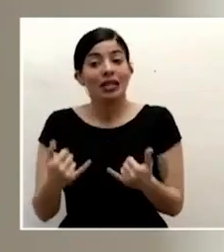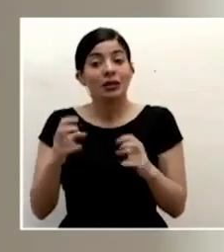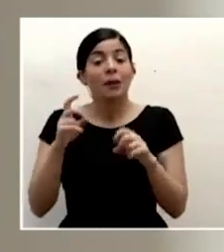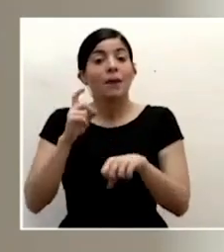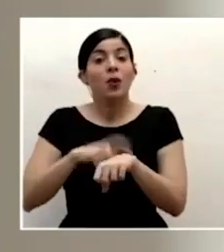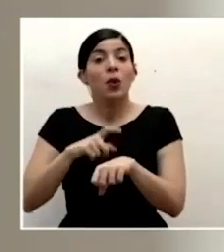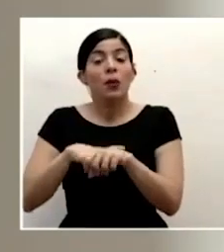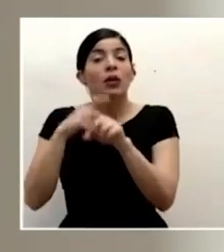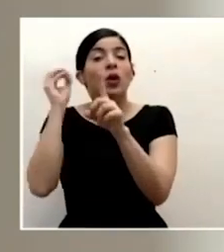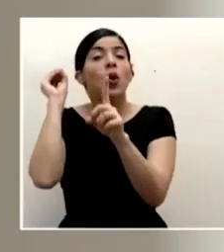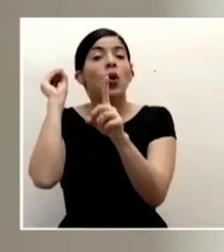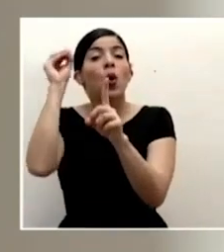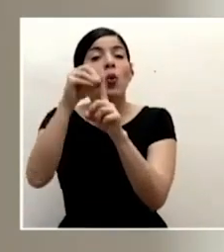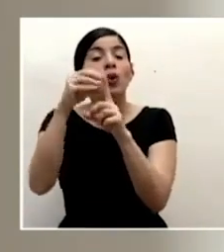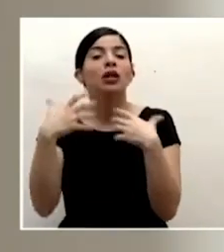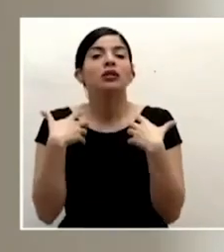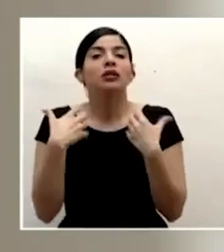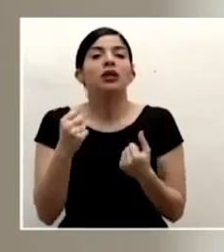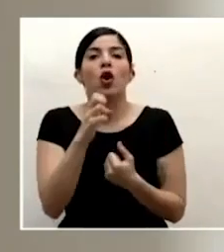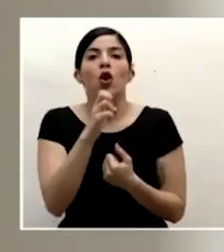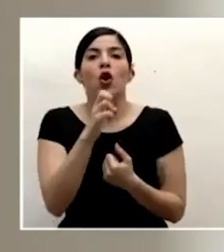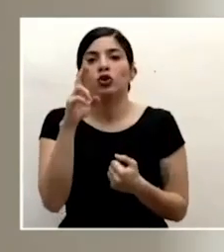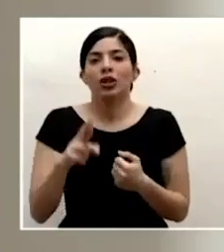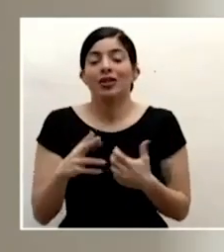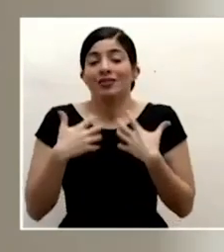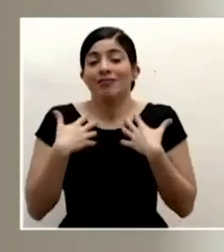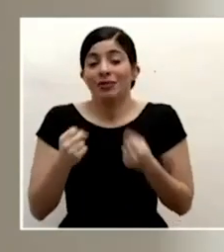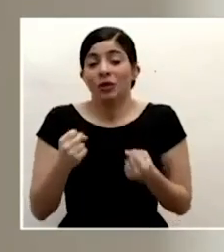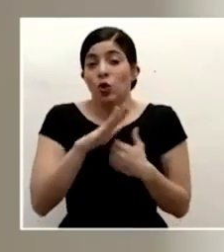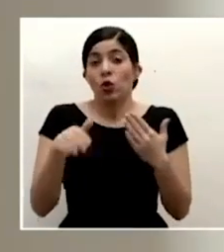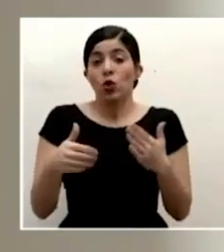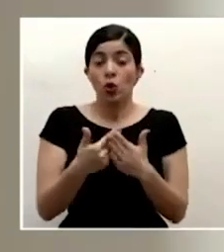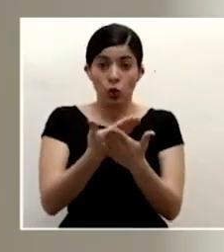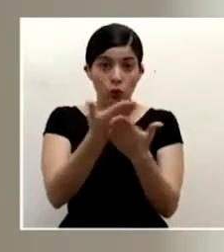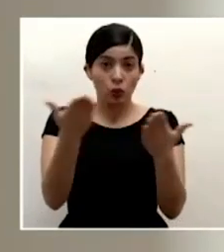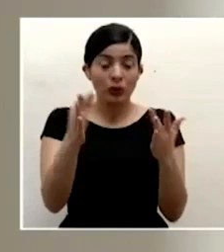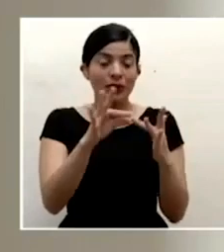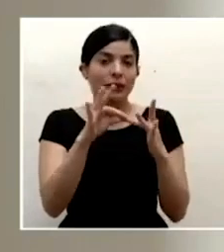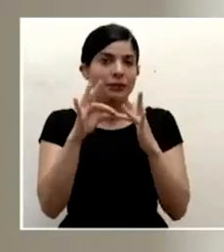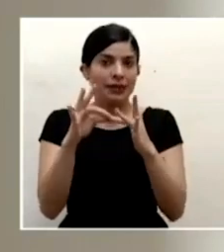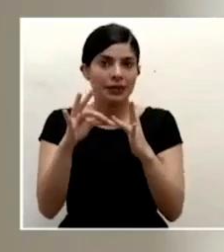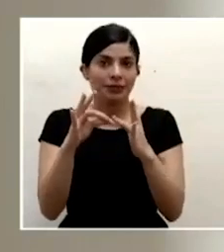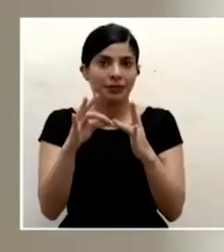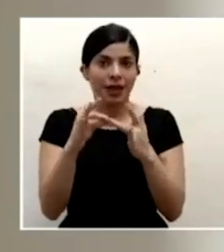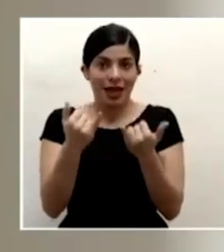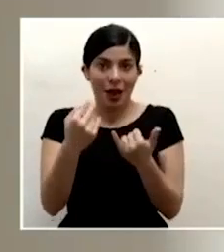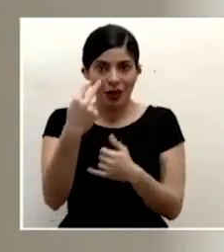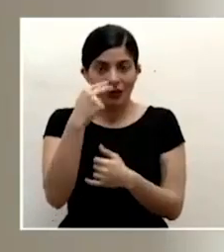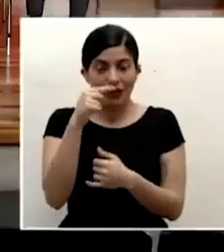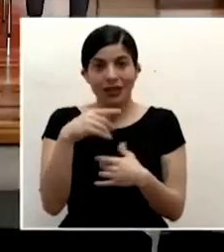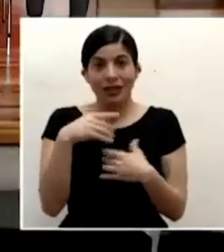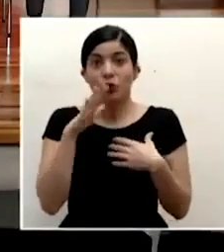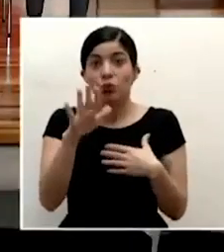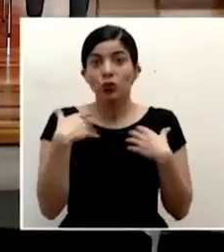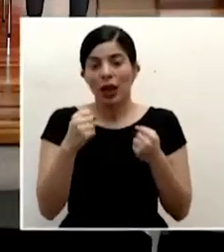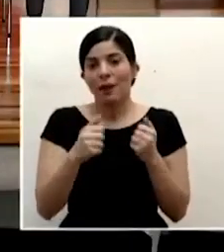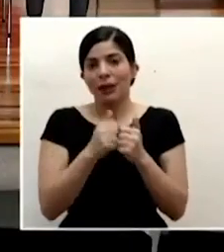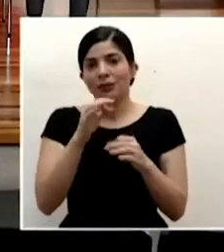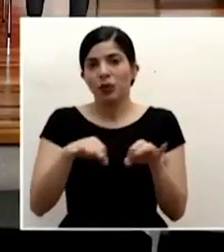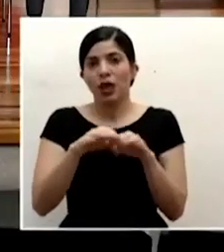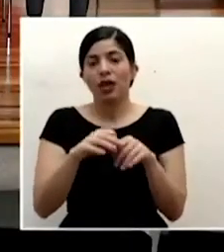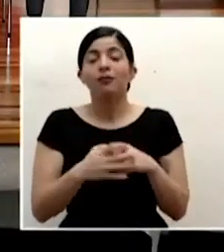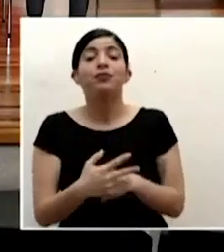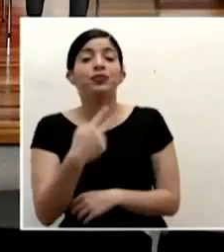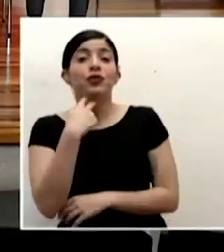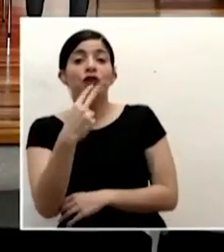momento sigue siendo la salud de costa rica la salud de todos ustedes que están viendo esa transmisión la voz de américa